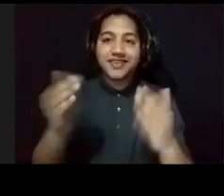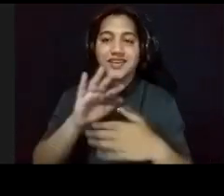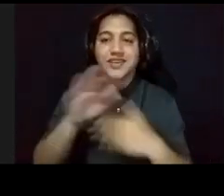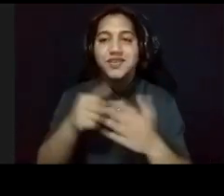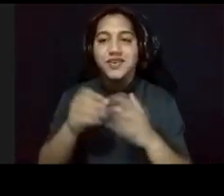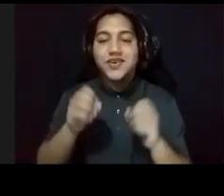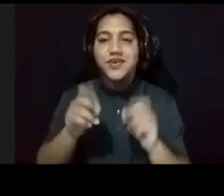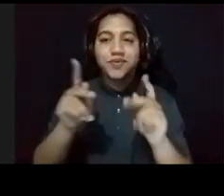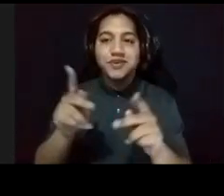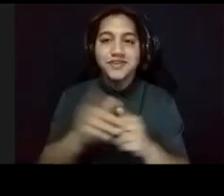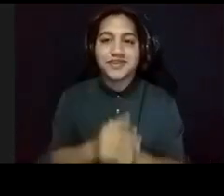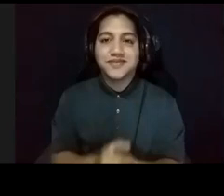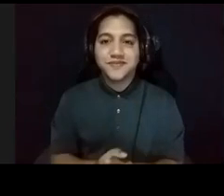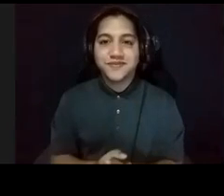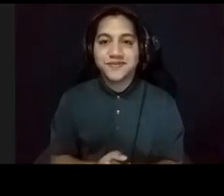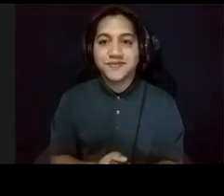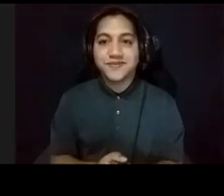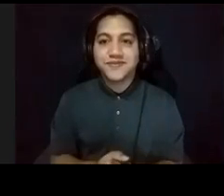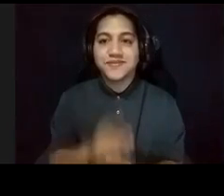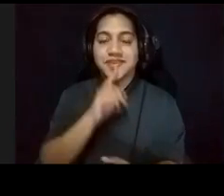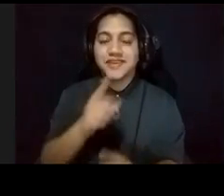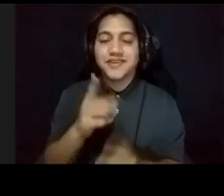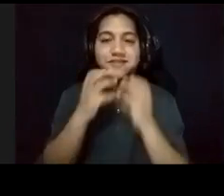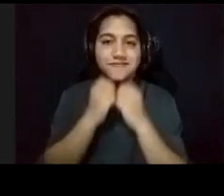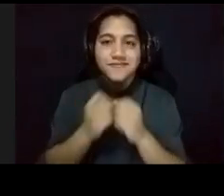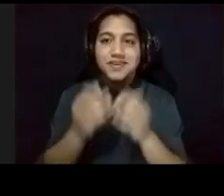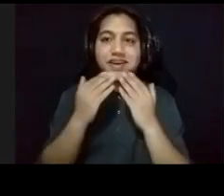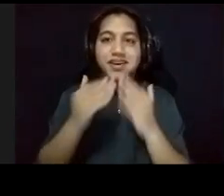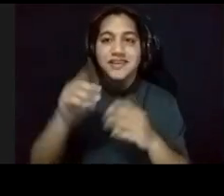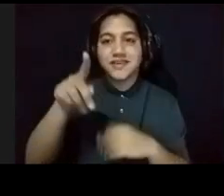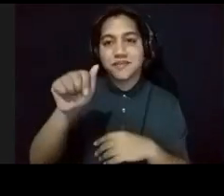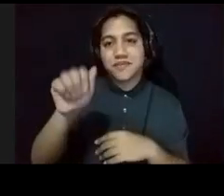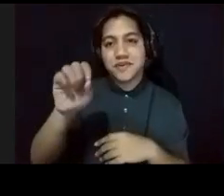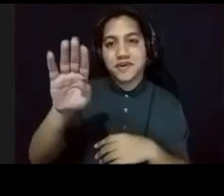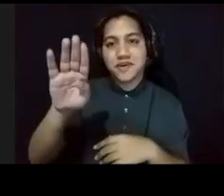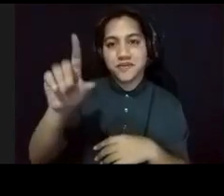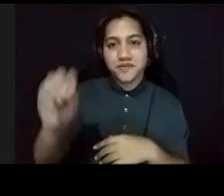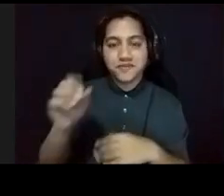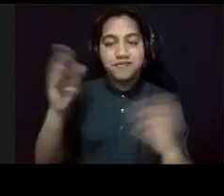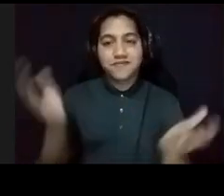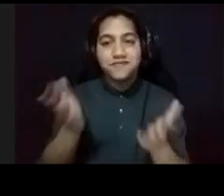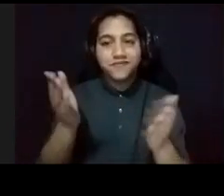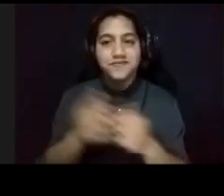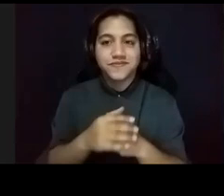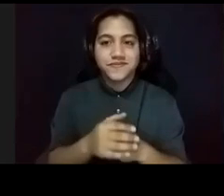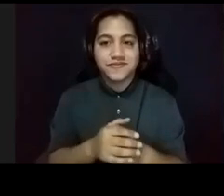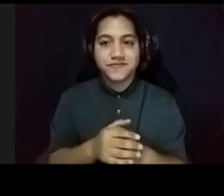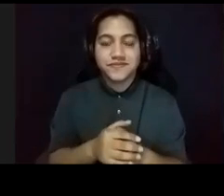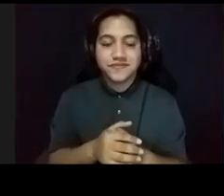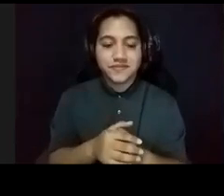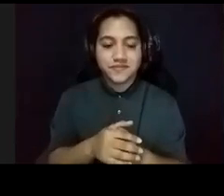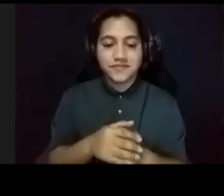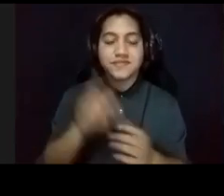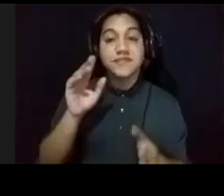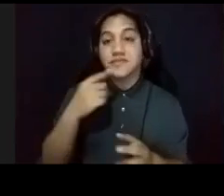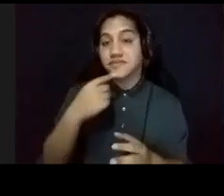oportunidad, de verdad que lo valoro, gracias Pablo, también, por estar presente. Y él indica, muy, me pareció muy buena,